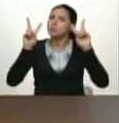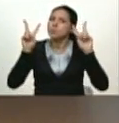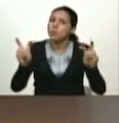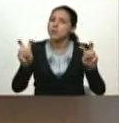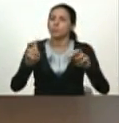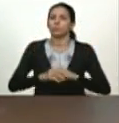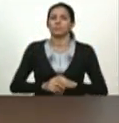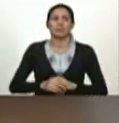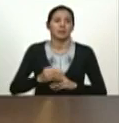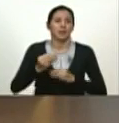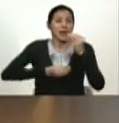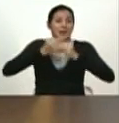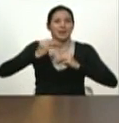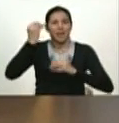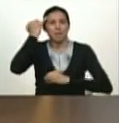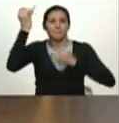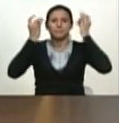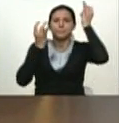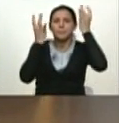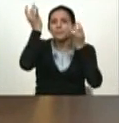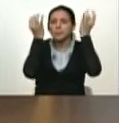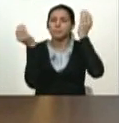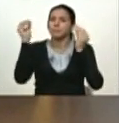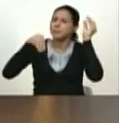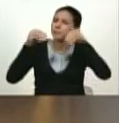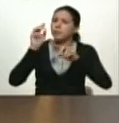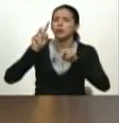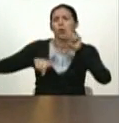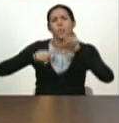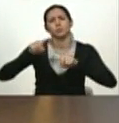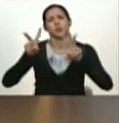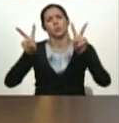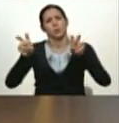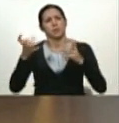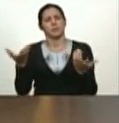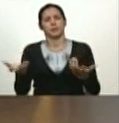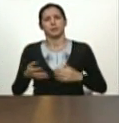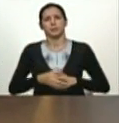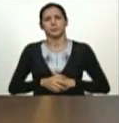creadora innovadora pero además queridos compatriotas